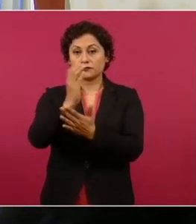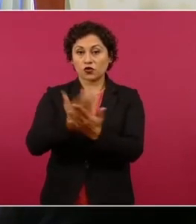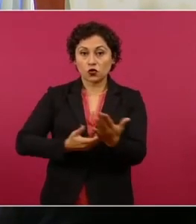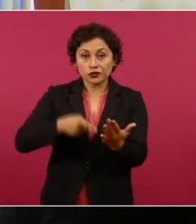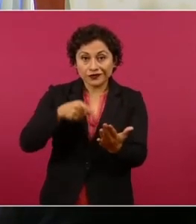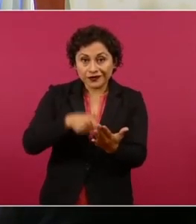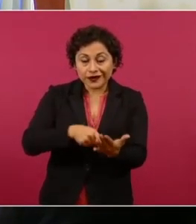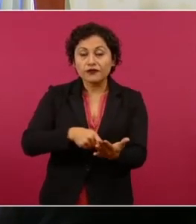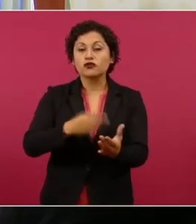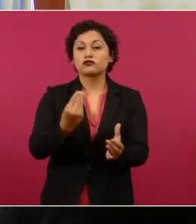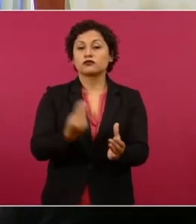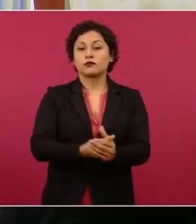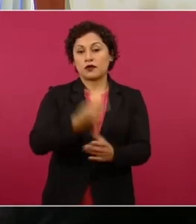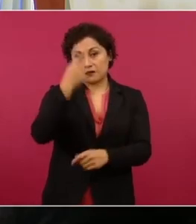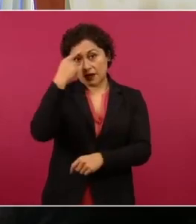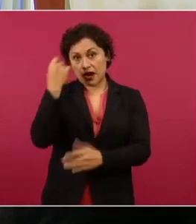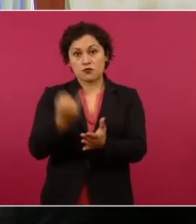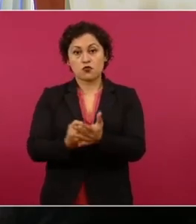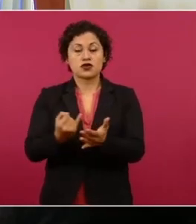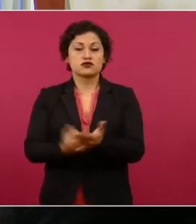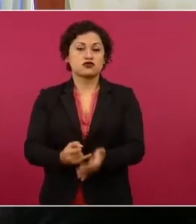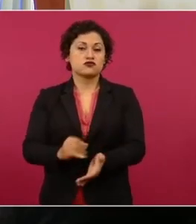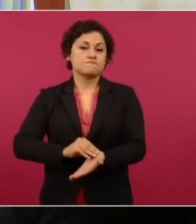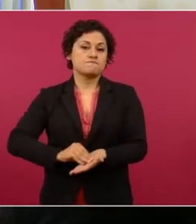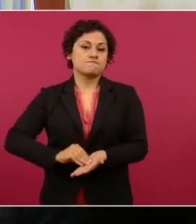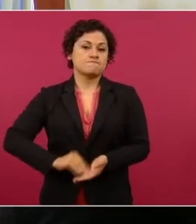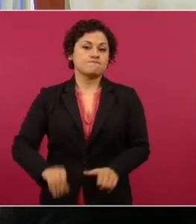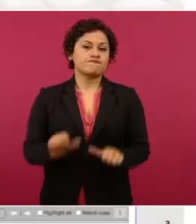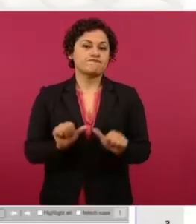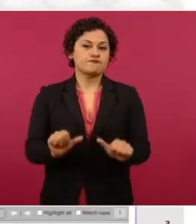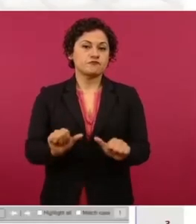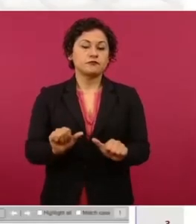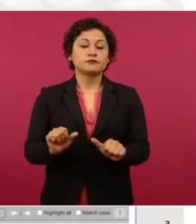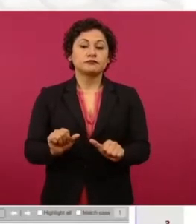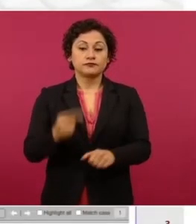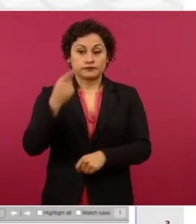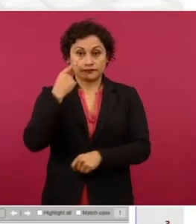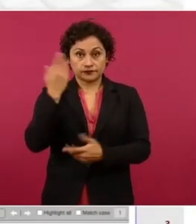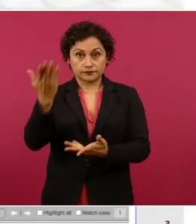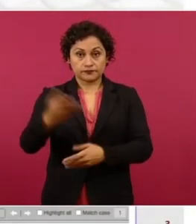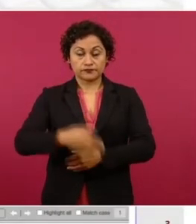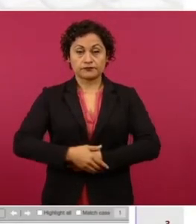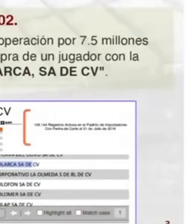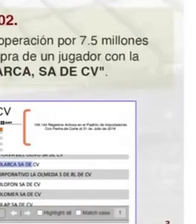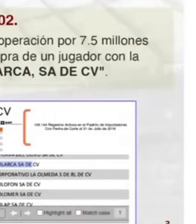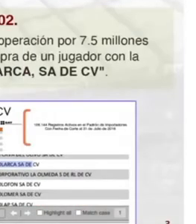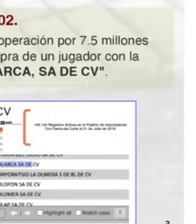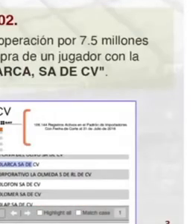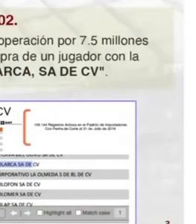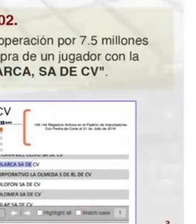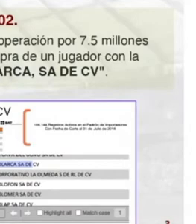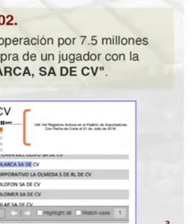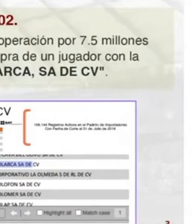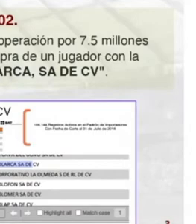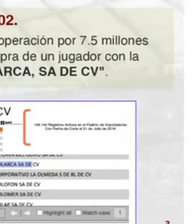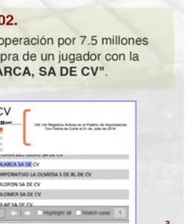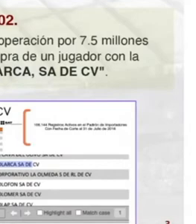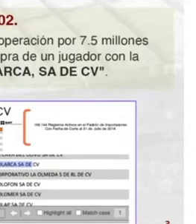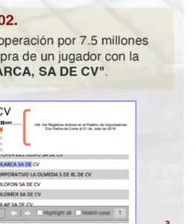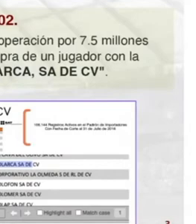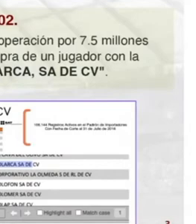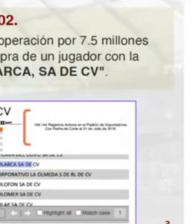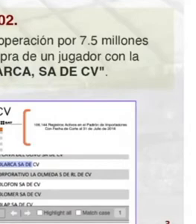evadir impuestos. El capítulo 5 del Reglamento de Transferencias y Contrataciones de la FIFA establece